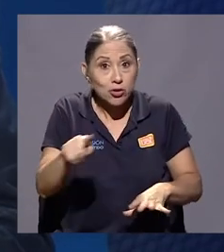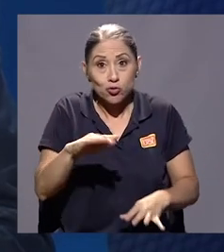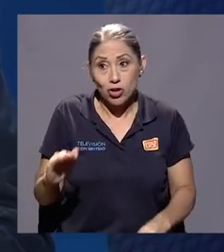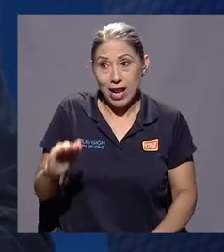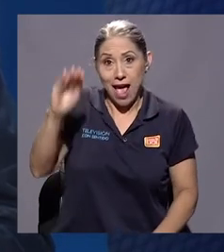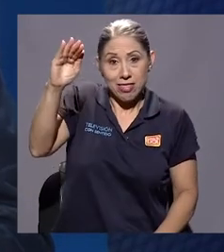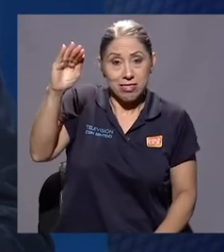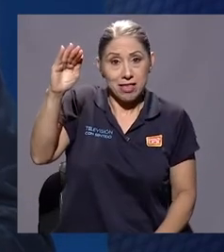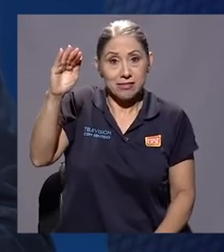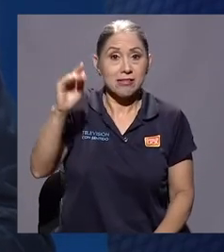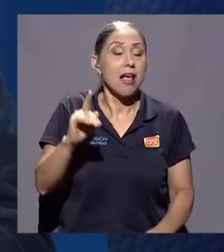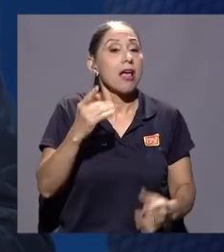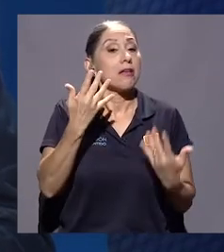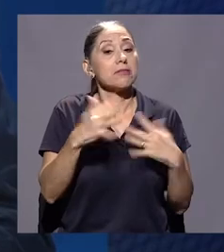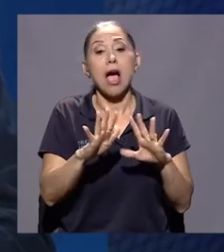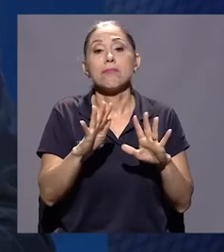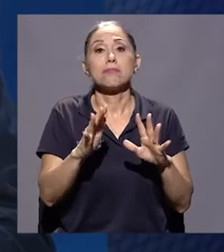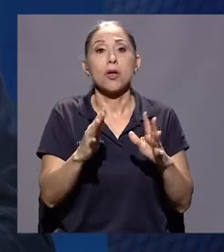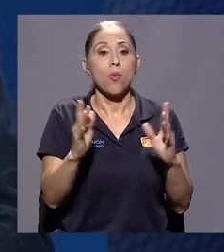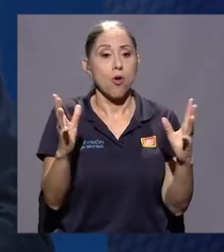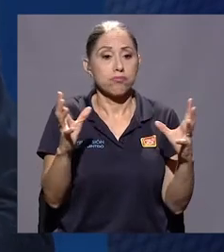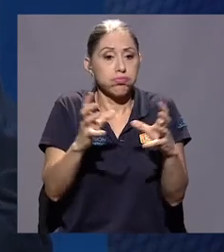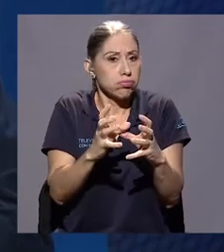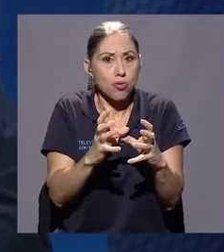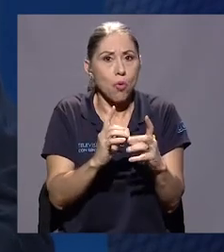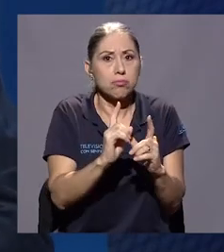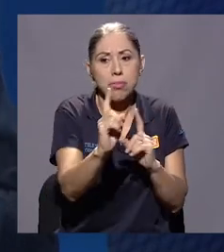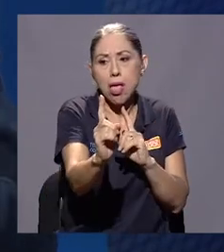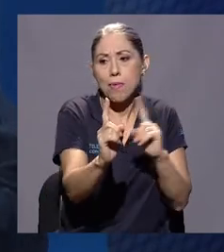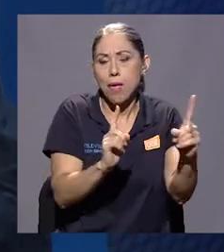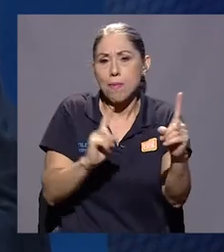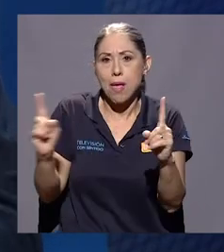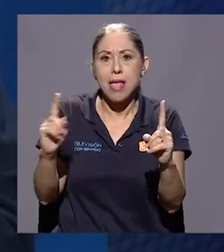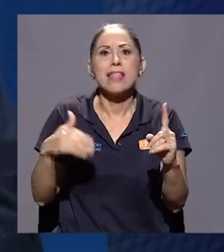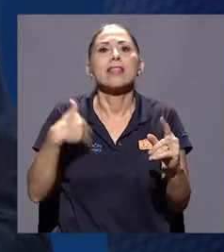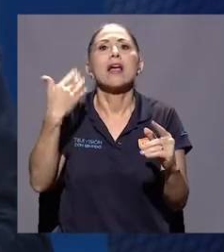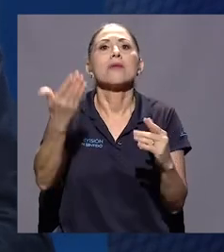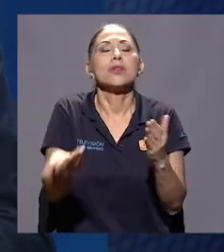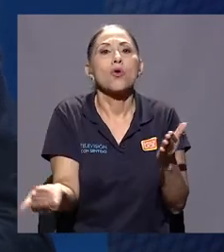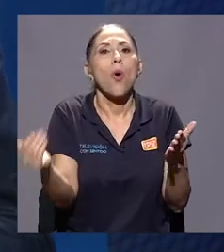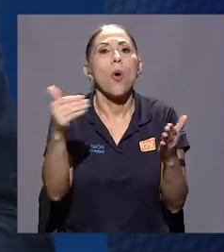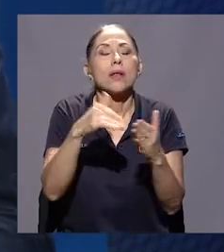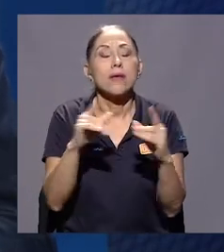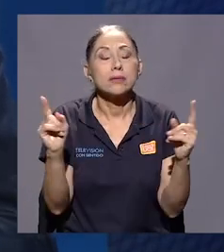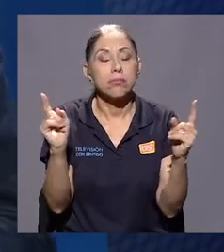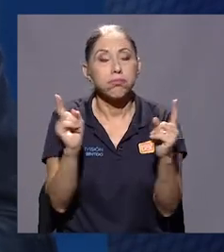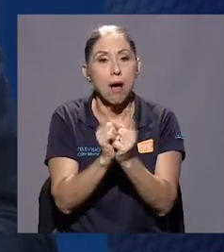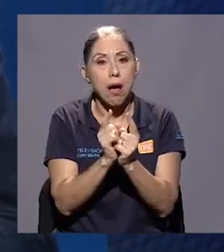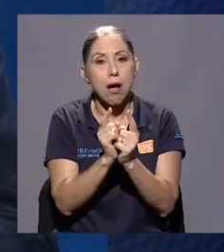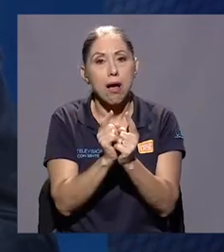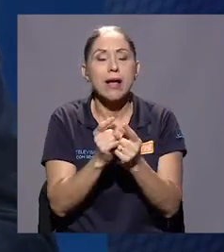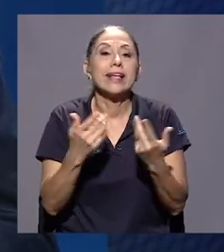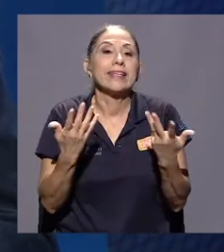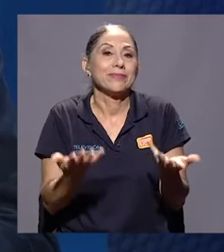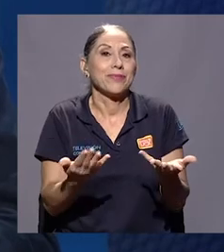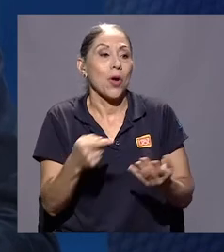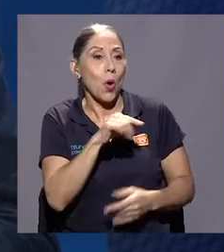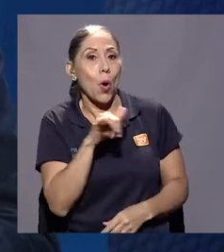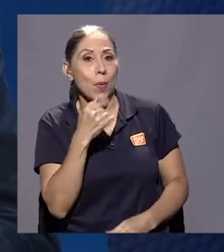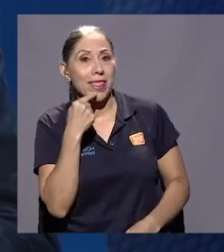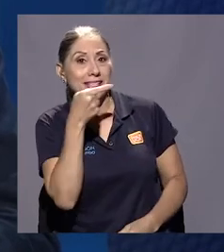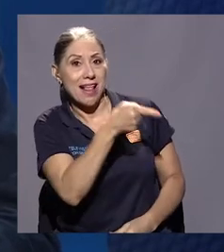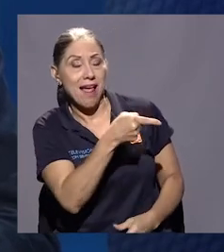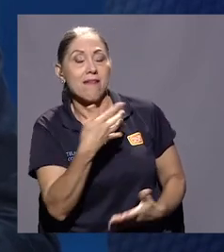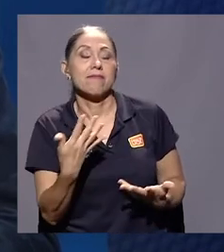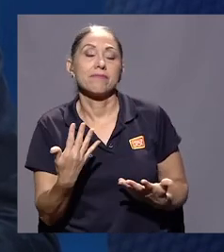cada uno sigue y toma caminos diferentes y es de ahí donde se vuelven a encontrar y a chocar. Y también, como decía Larry, lo que ayudó fue que, bueno,